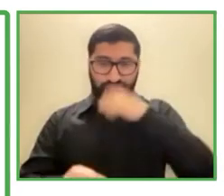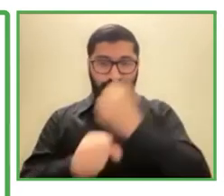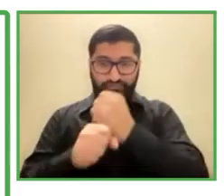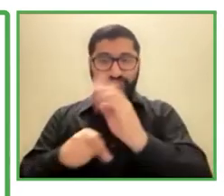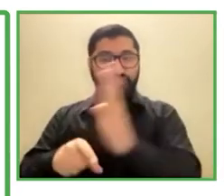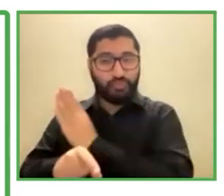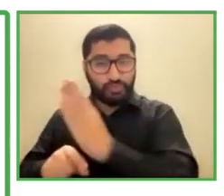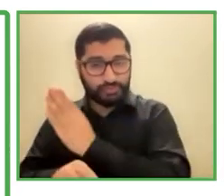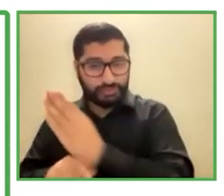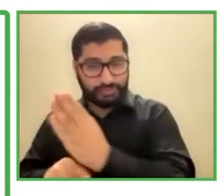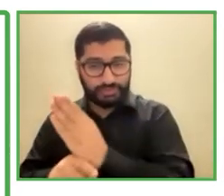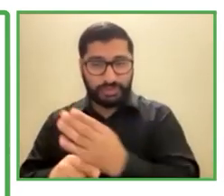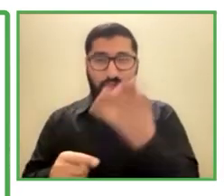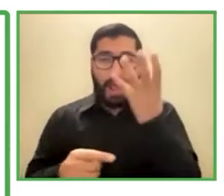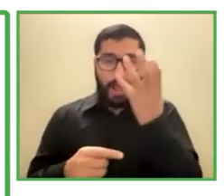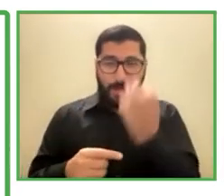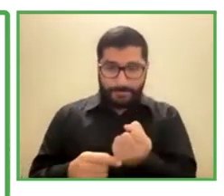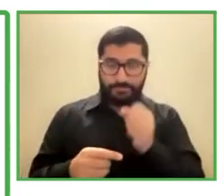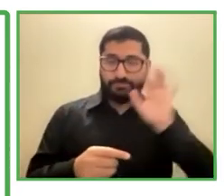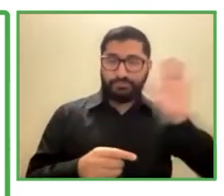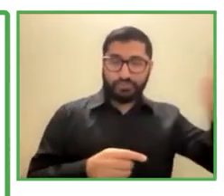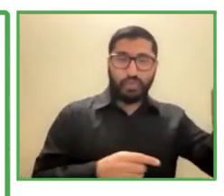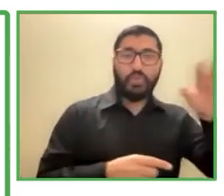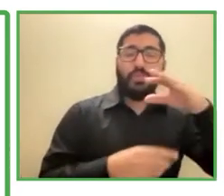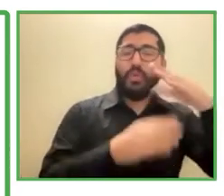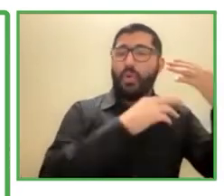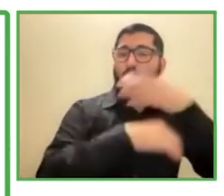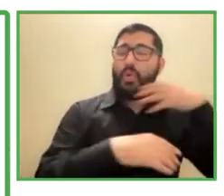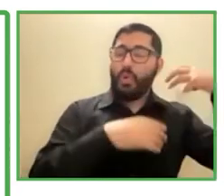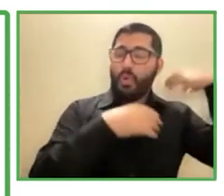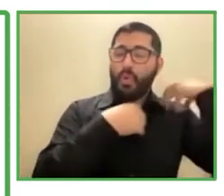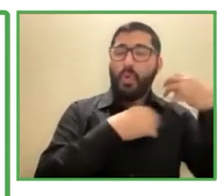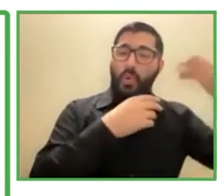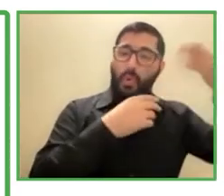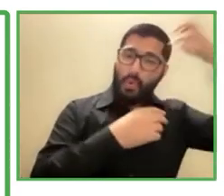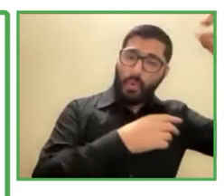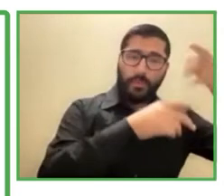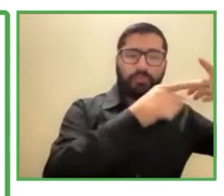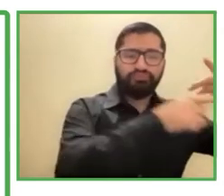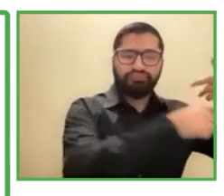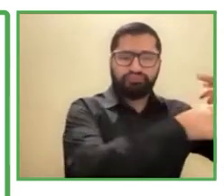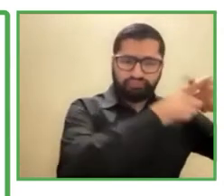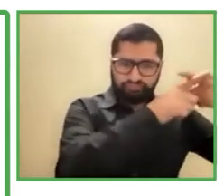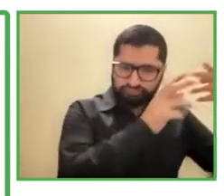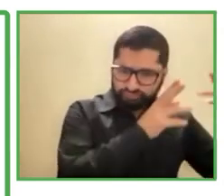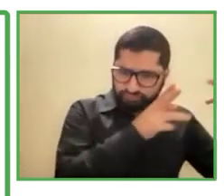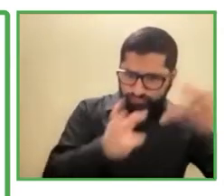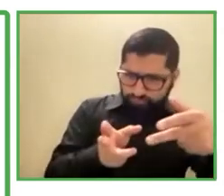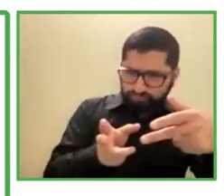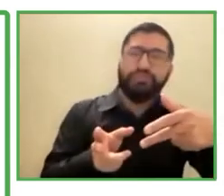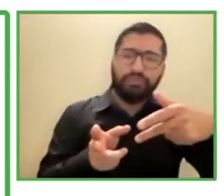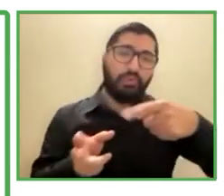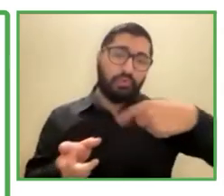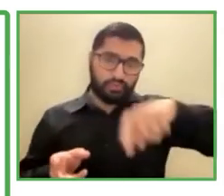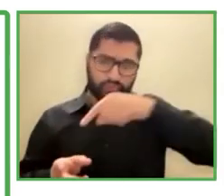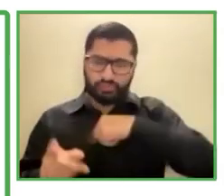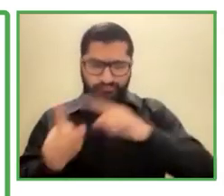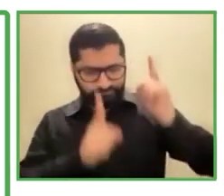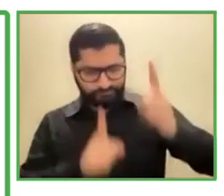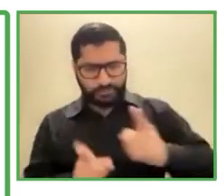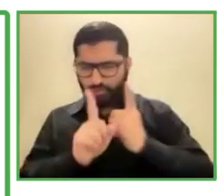Trabajo y Previsión Social, por el trabajo que se ha hecho, dado que el cumplimiento de la ley ha sido aún bajo.